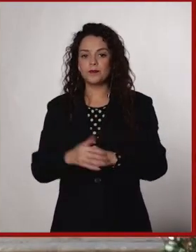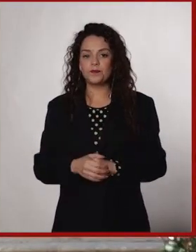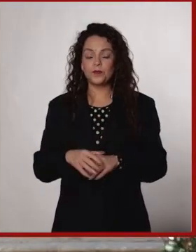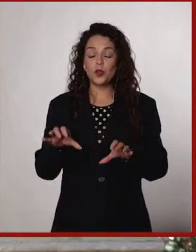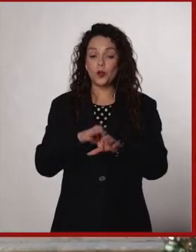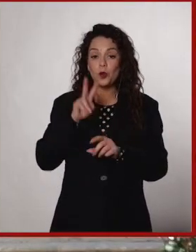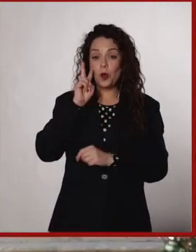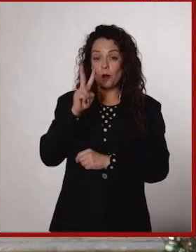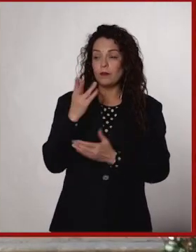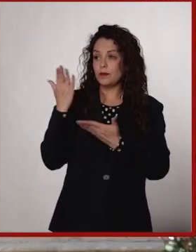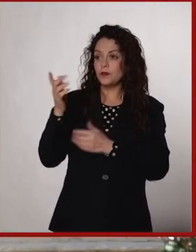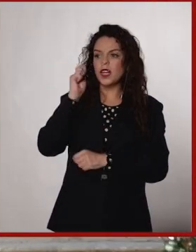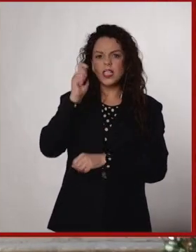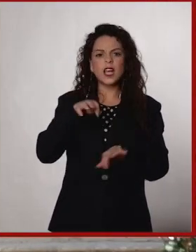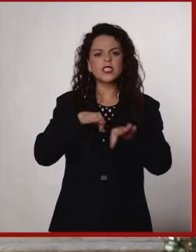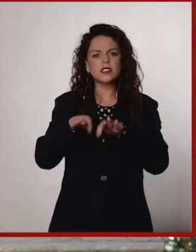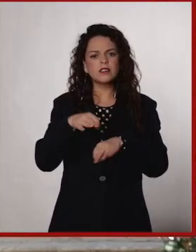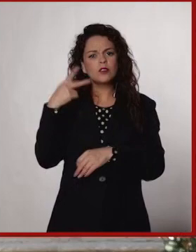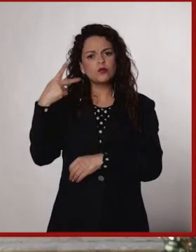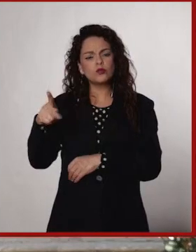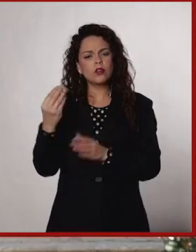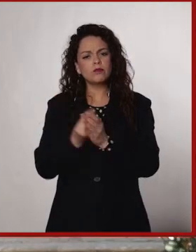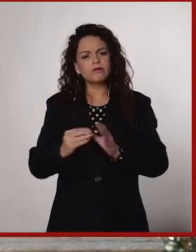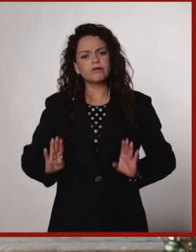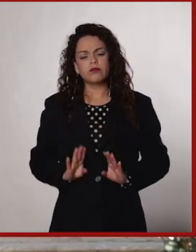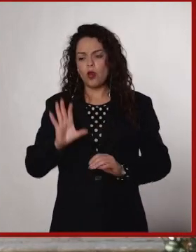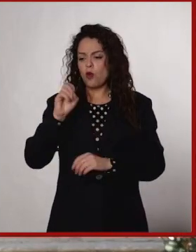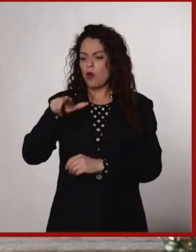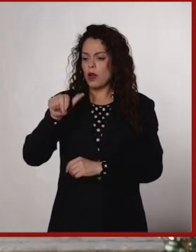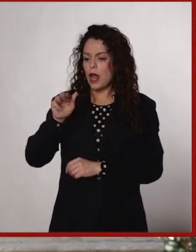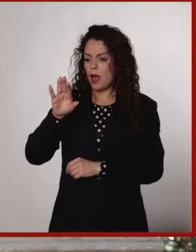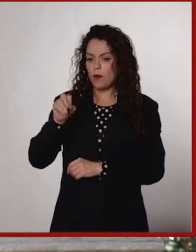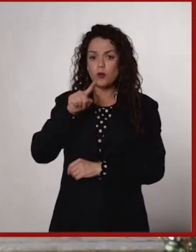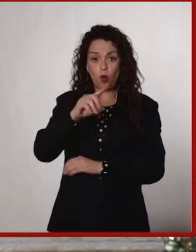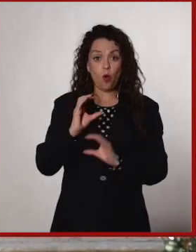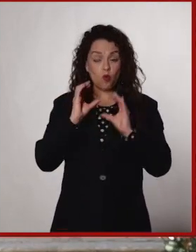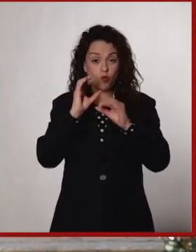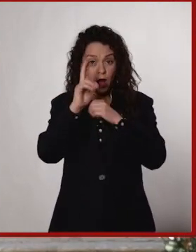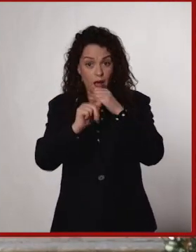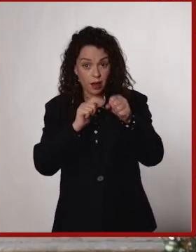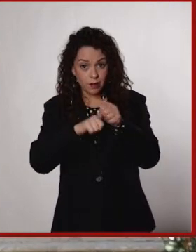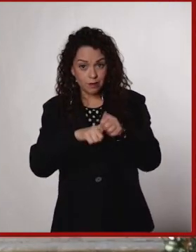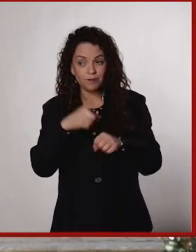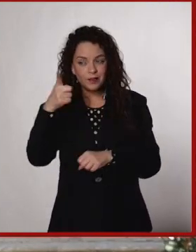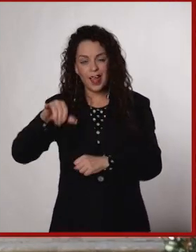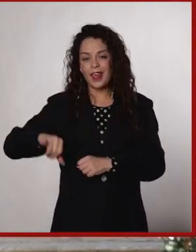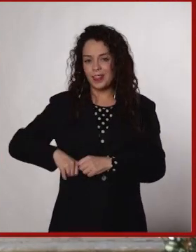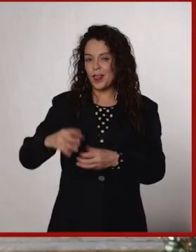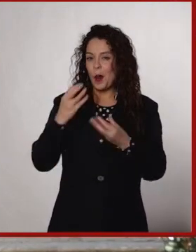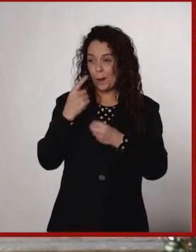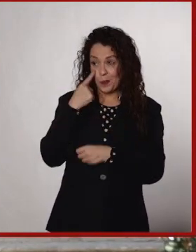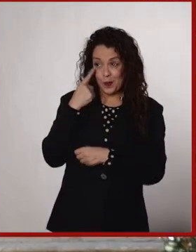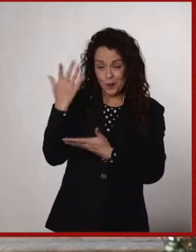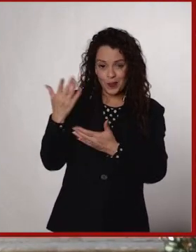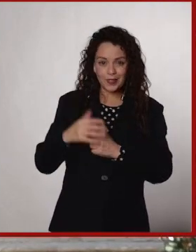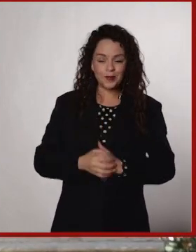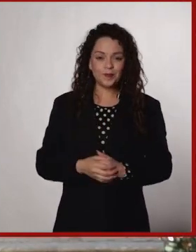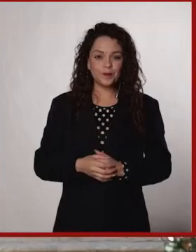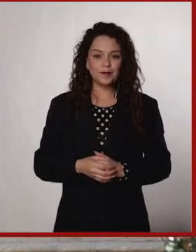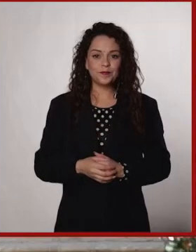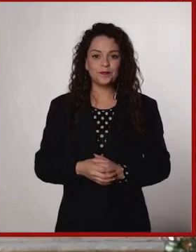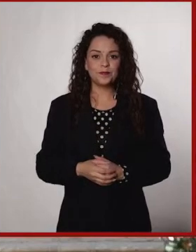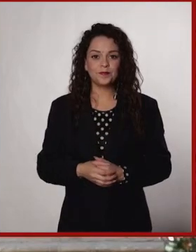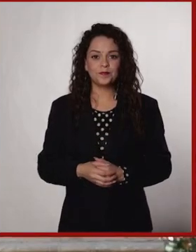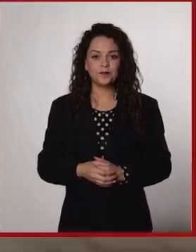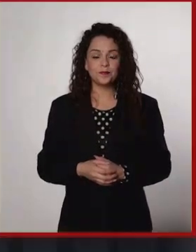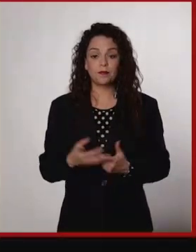vamos a ver de qué trata la labor de la CONABIO? Si te gusta esto de cuidar a las especies, te va a interesar bastante. Bueno,